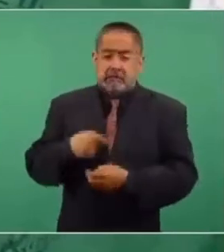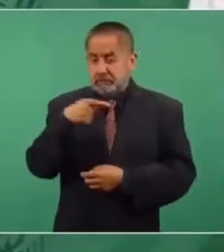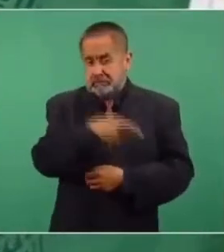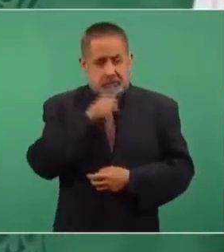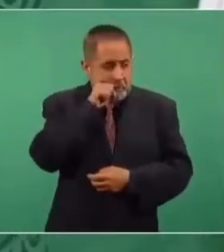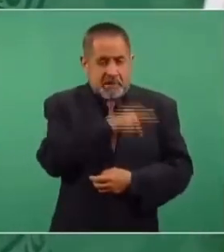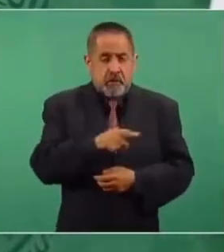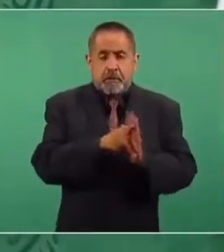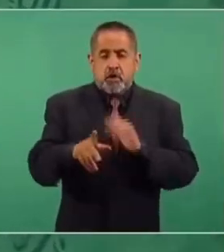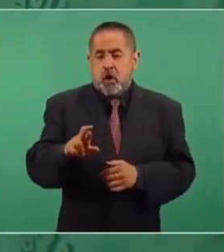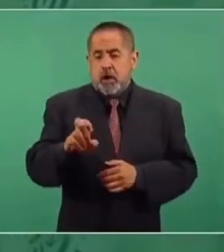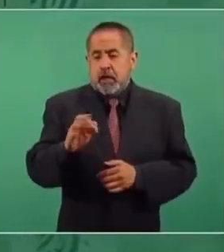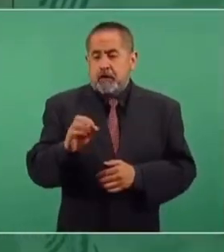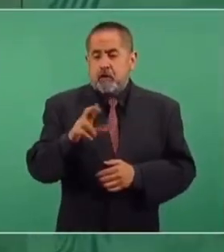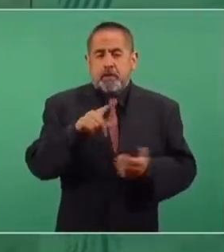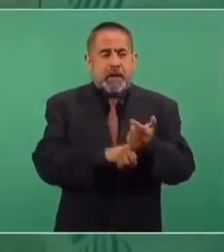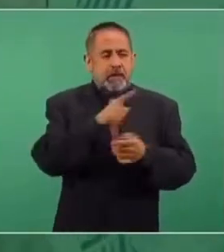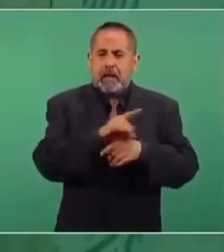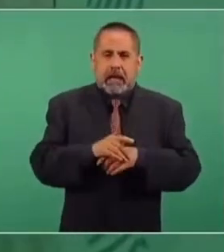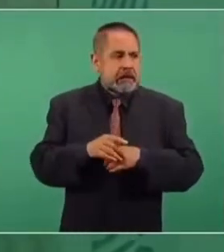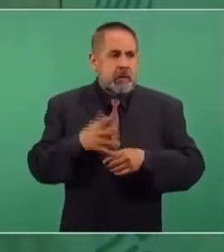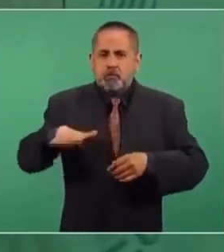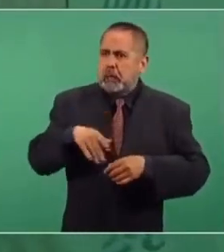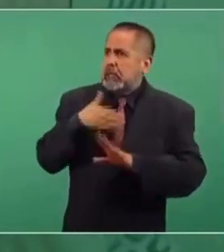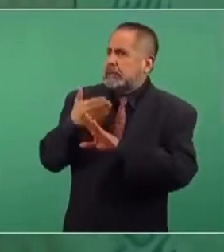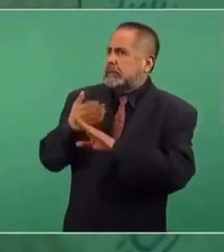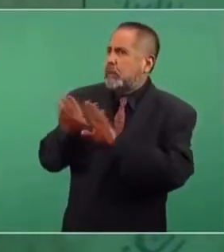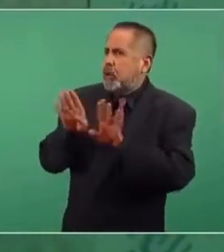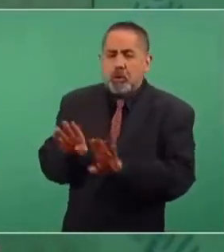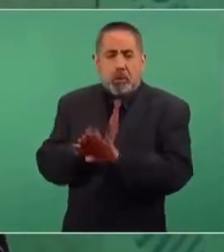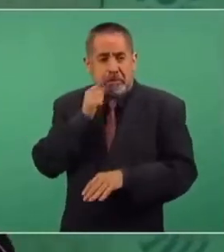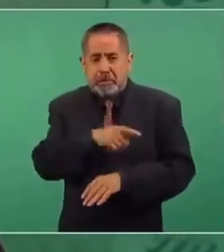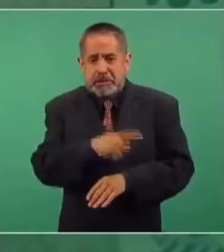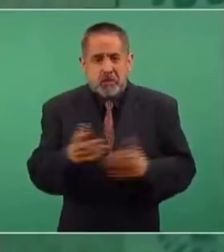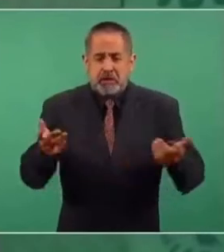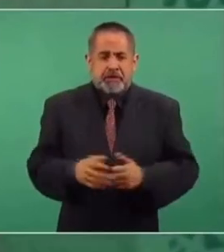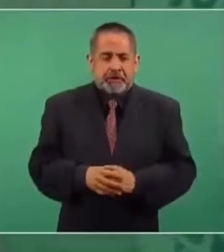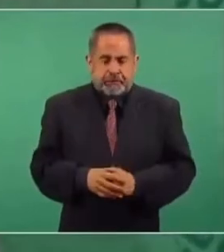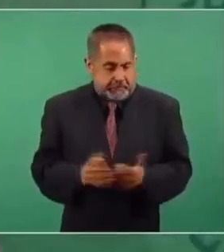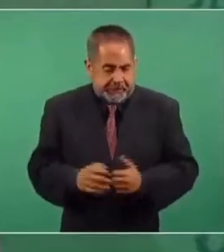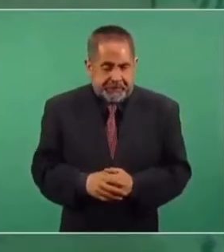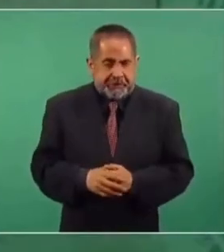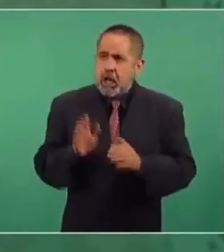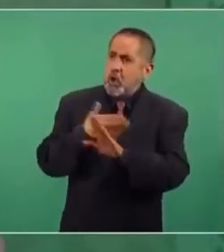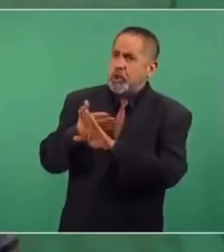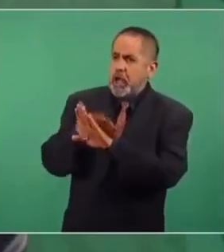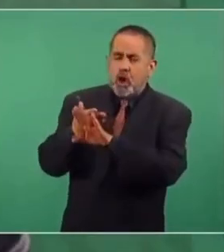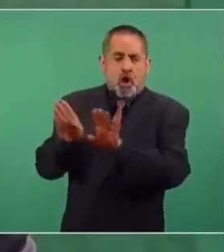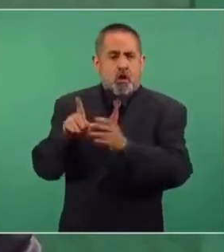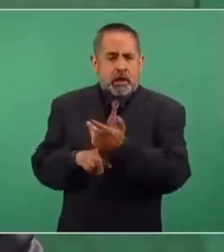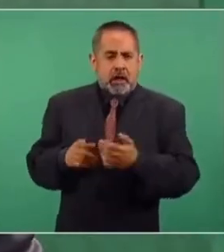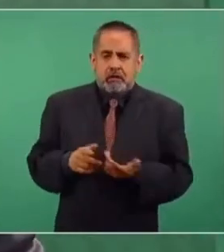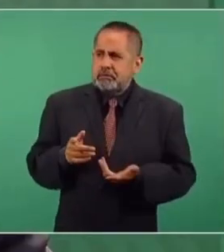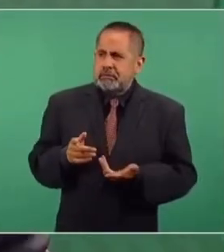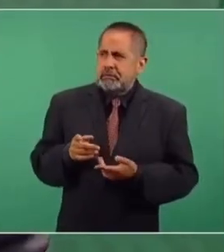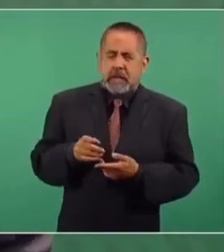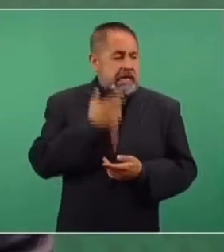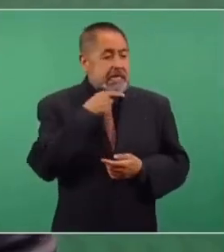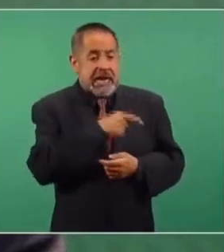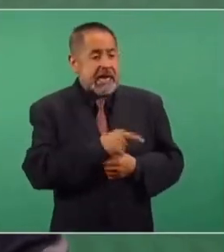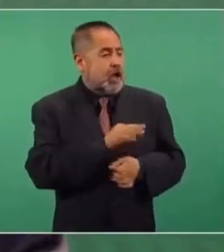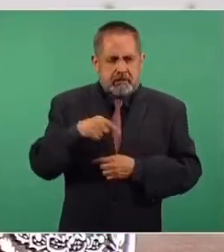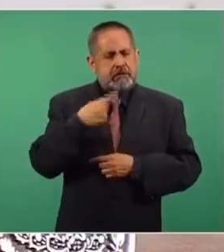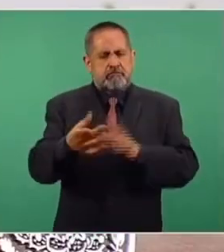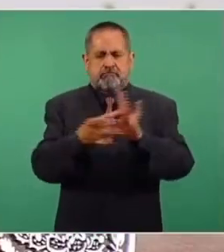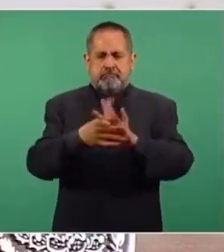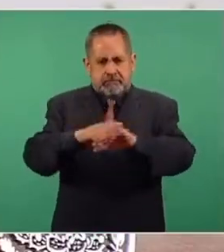está convertida en un pasquín que está en contra nuestra y a favor del conservadurismo